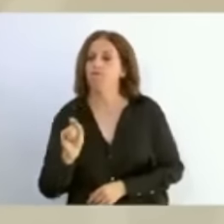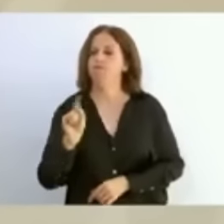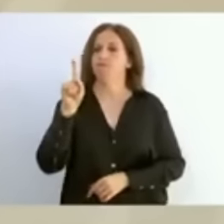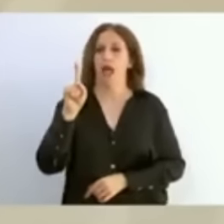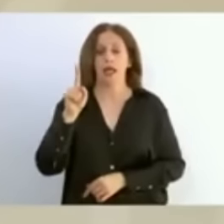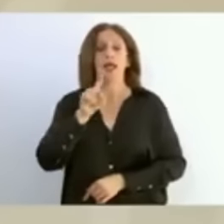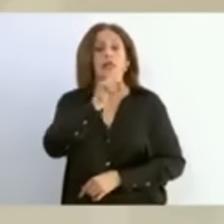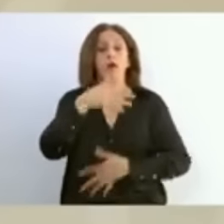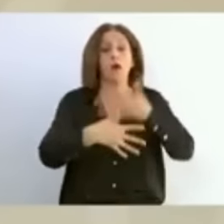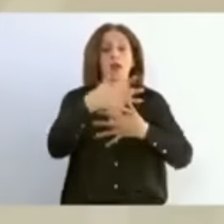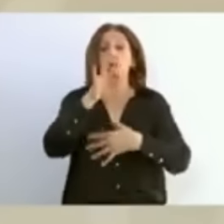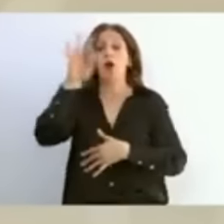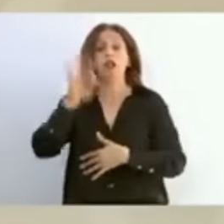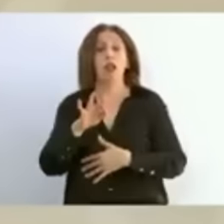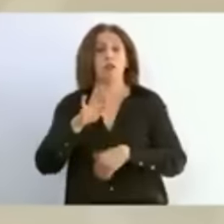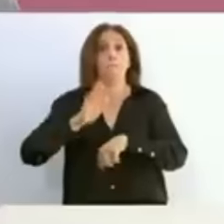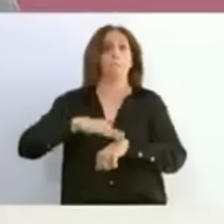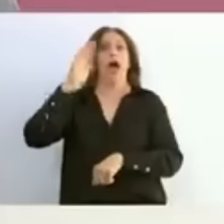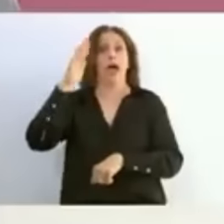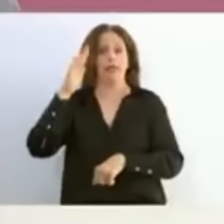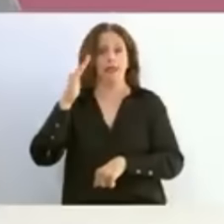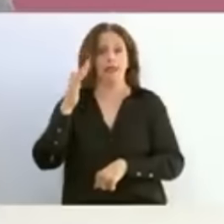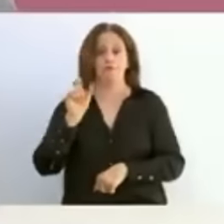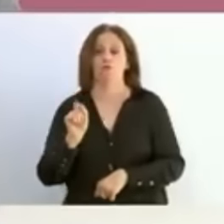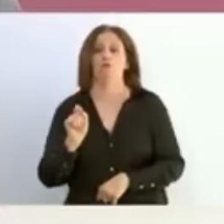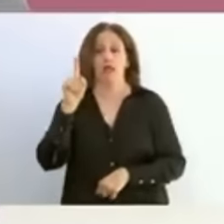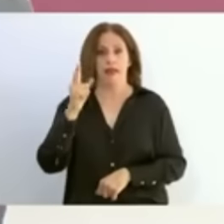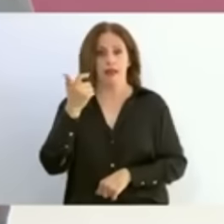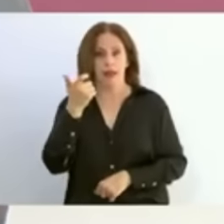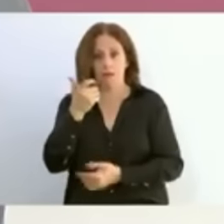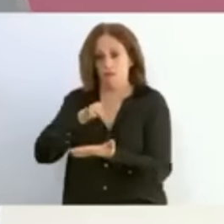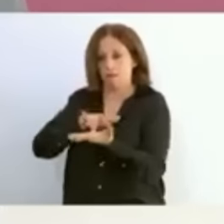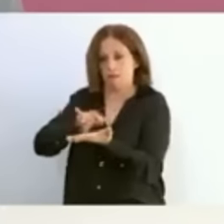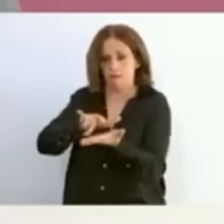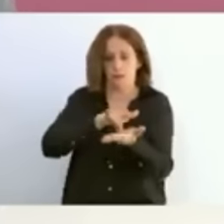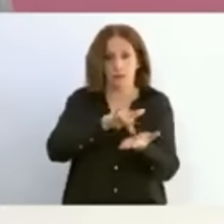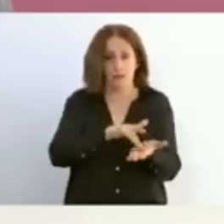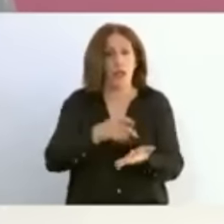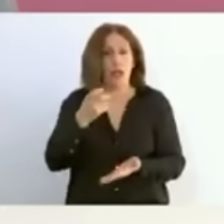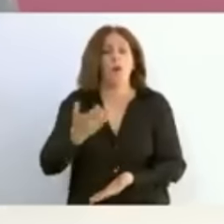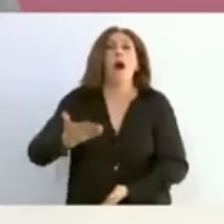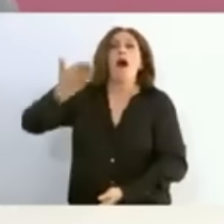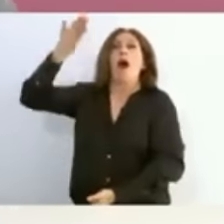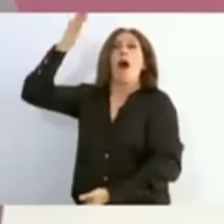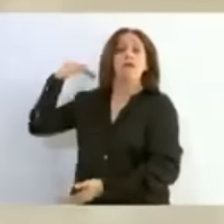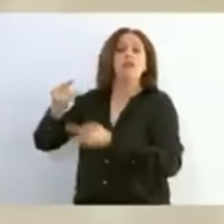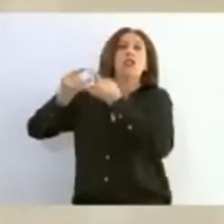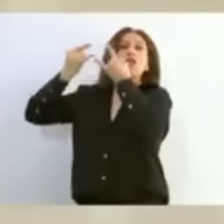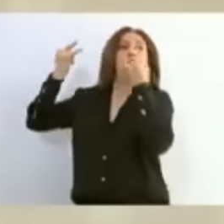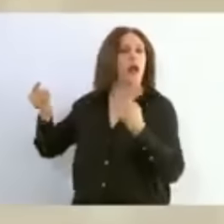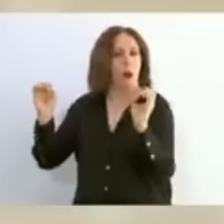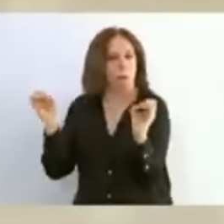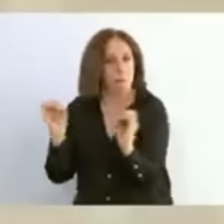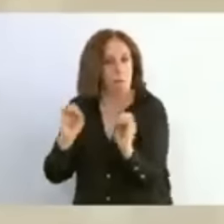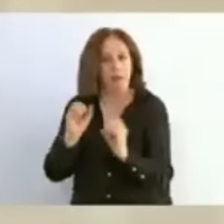por ciento en estos cinco años, lo cual no sucedía en décadas en nuestro país, contribuyendo